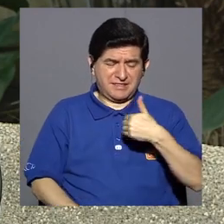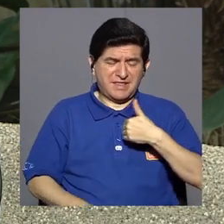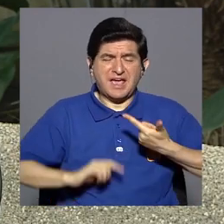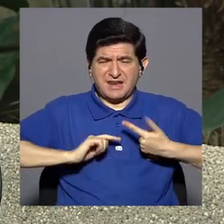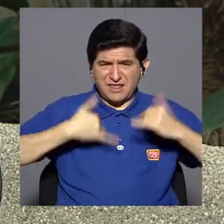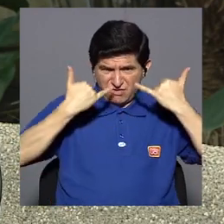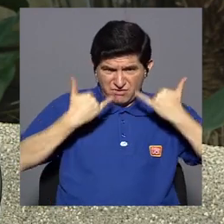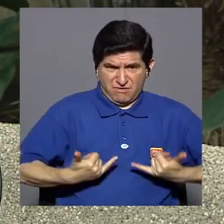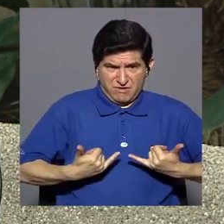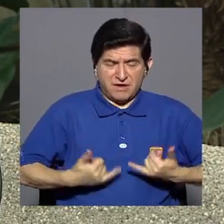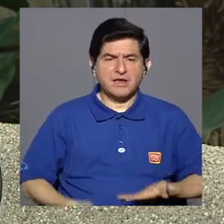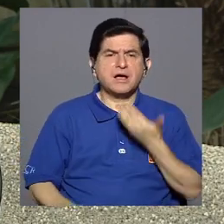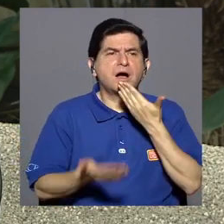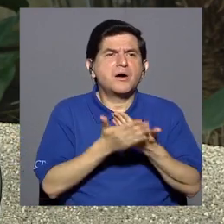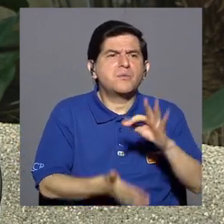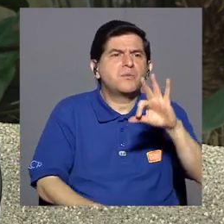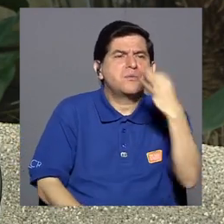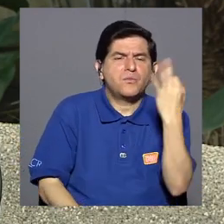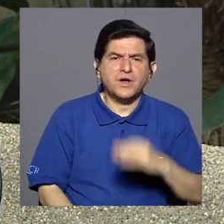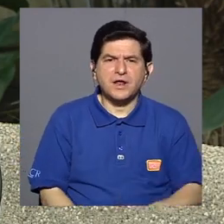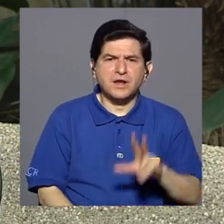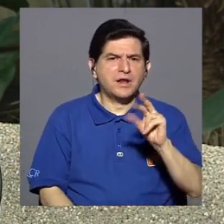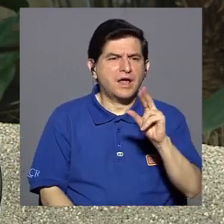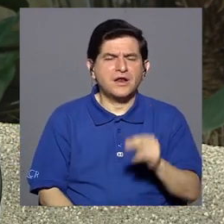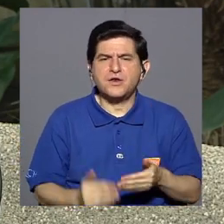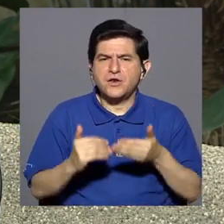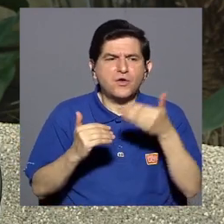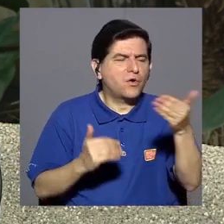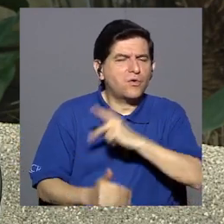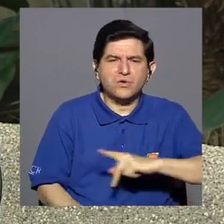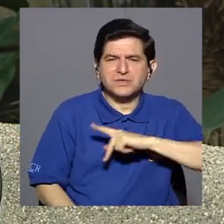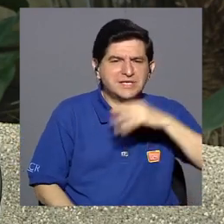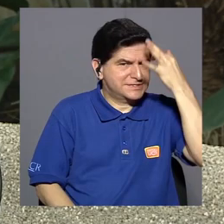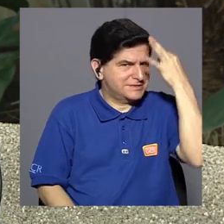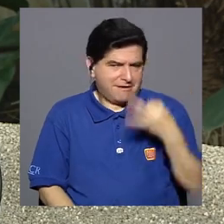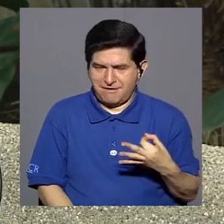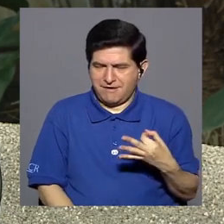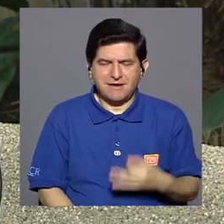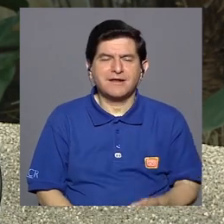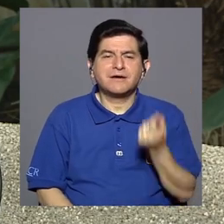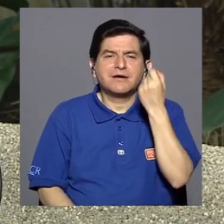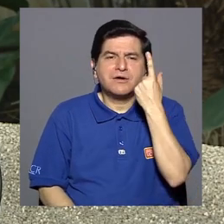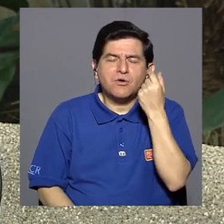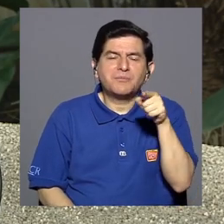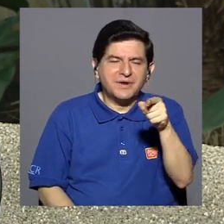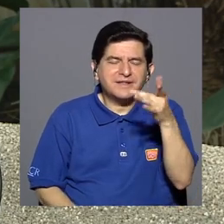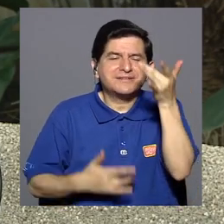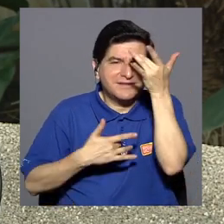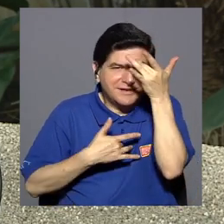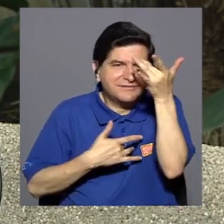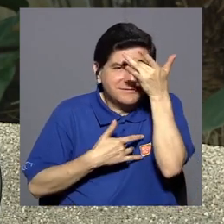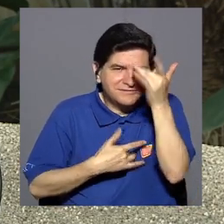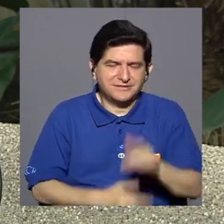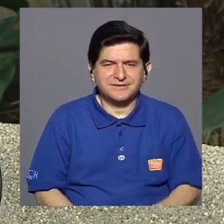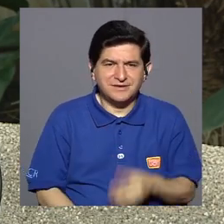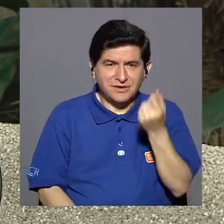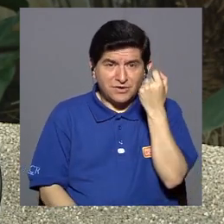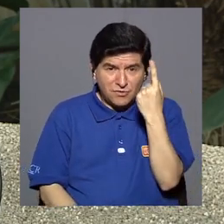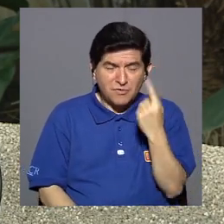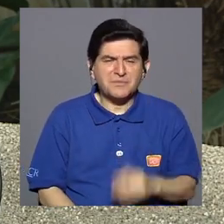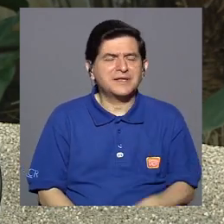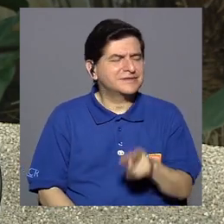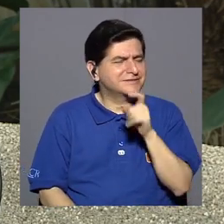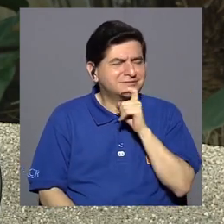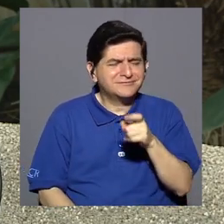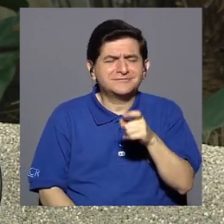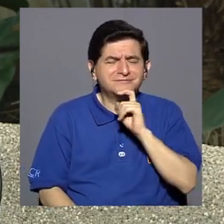dolido. Entonces tal vez una buena forma es no se tomen las cosas personales, entienda que es una enfermedad, entienda